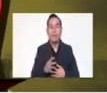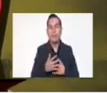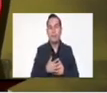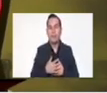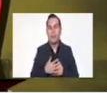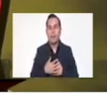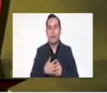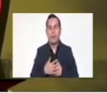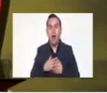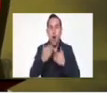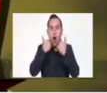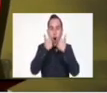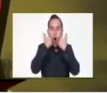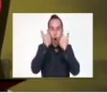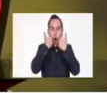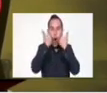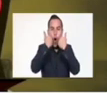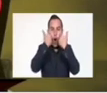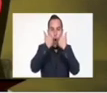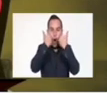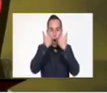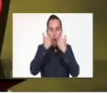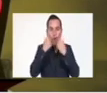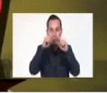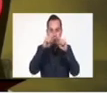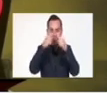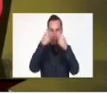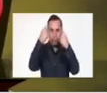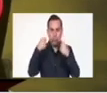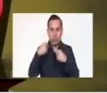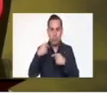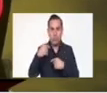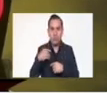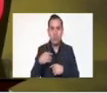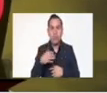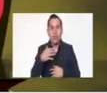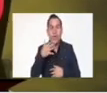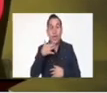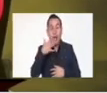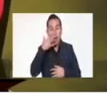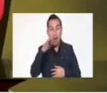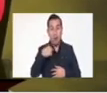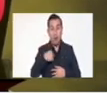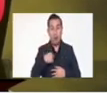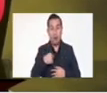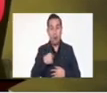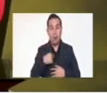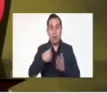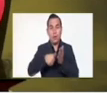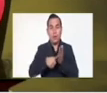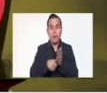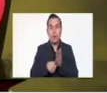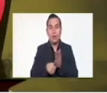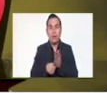le peló la cara a la diputada Claudia Ortiz y a la diputada Marlene, ya que estas en la plenaria